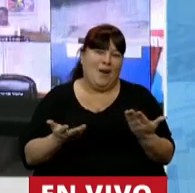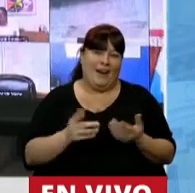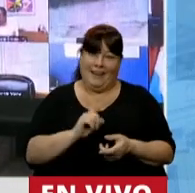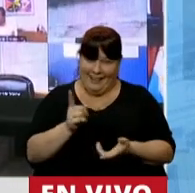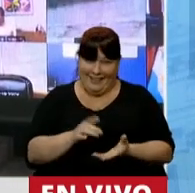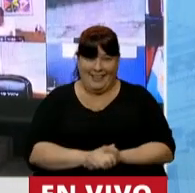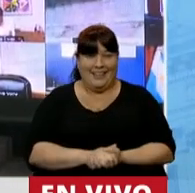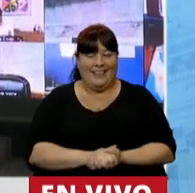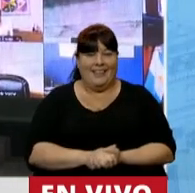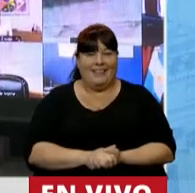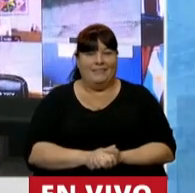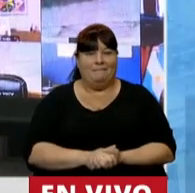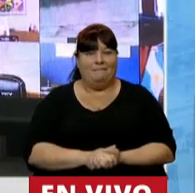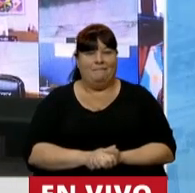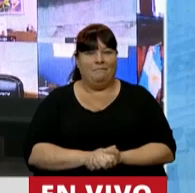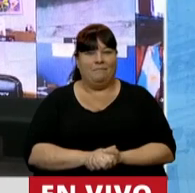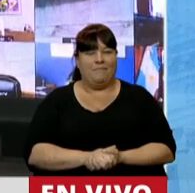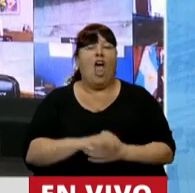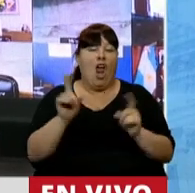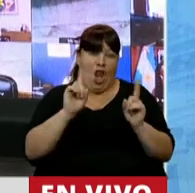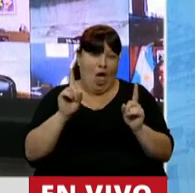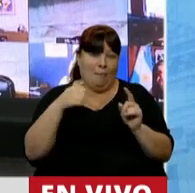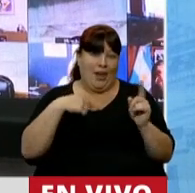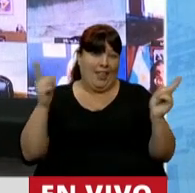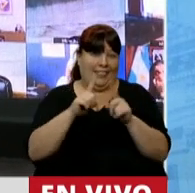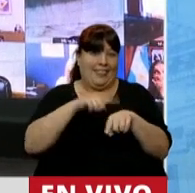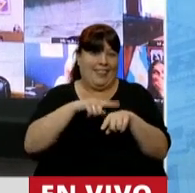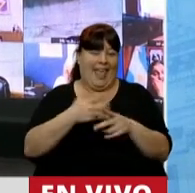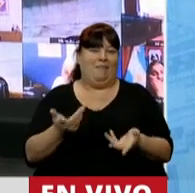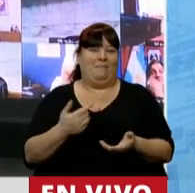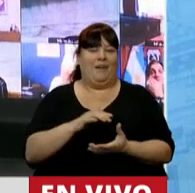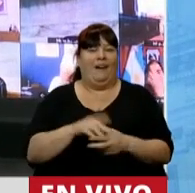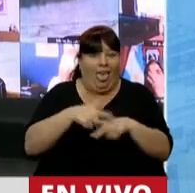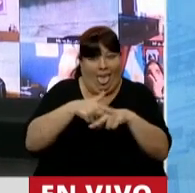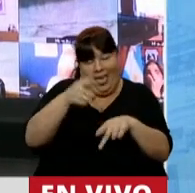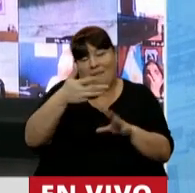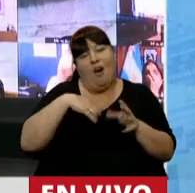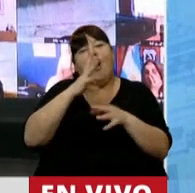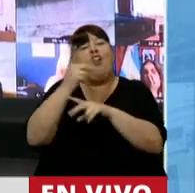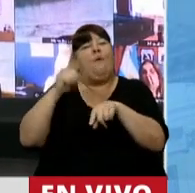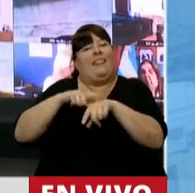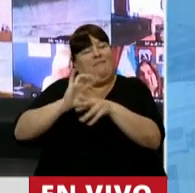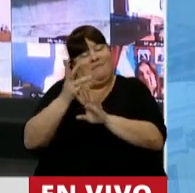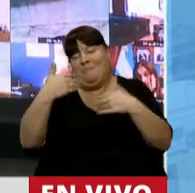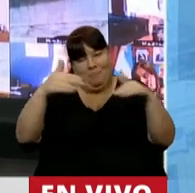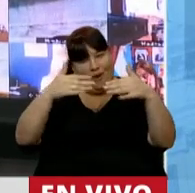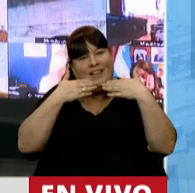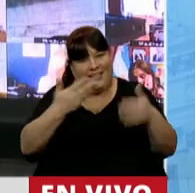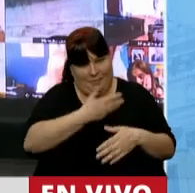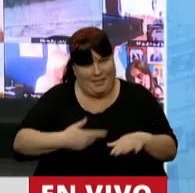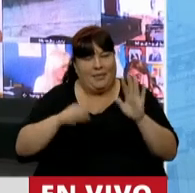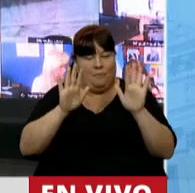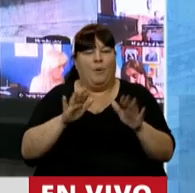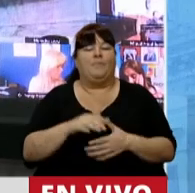me lo está sacando porque me está interrumpiendo pero no importa no importa gracias presidente